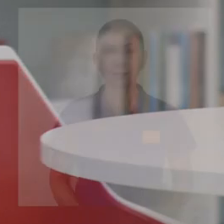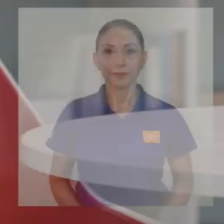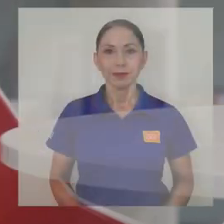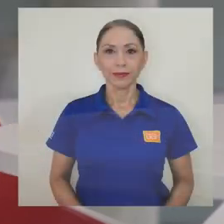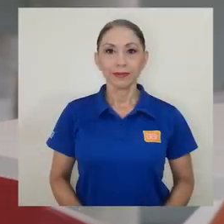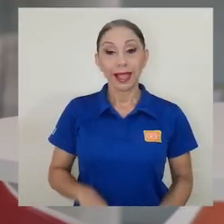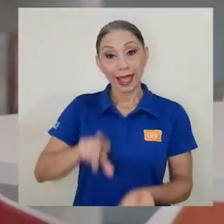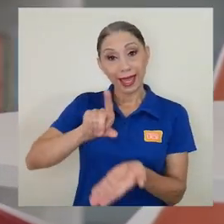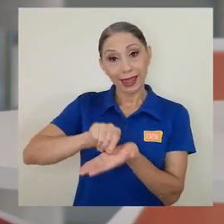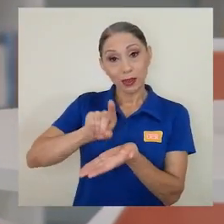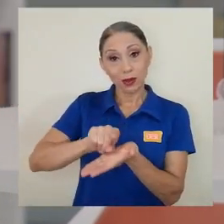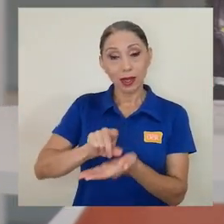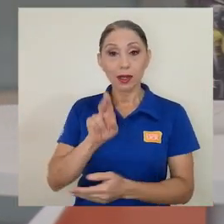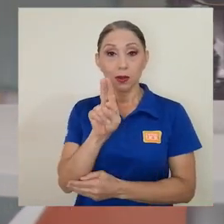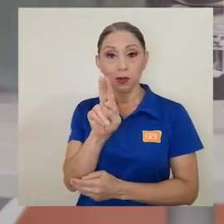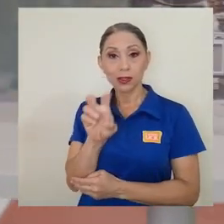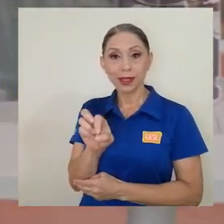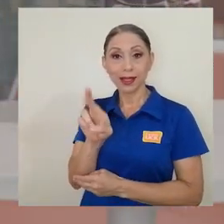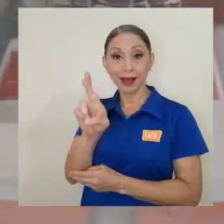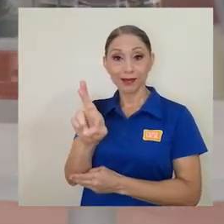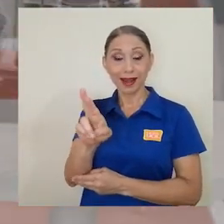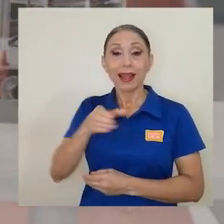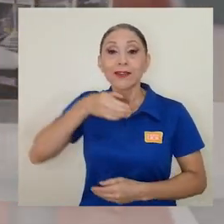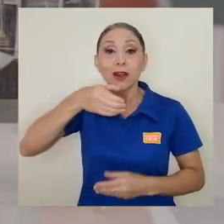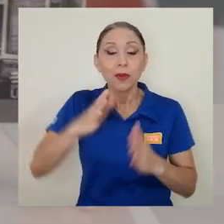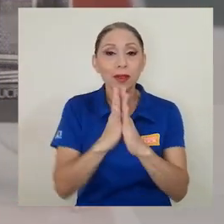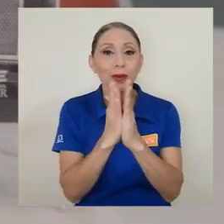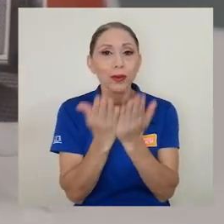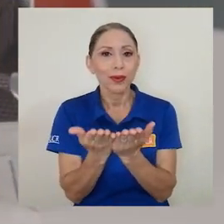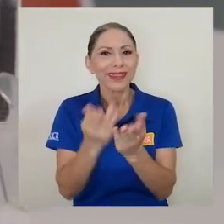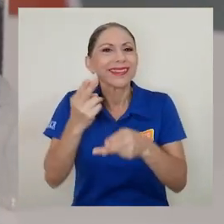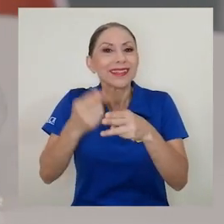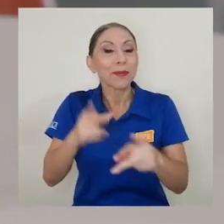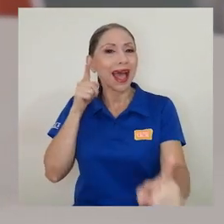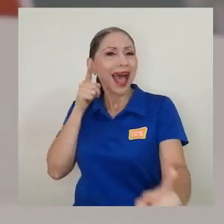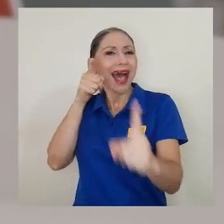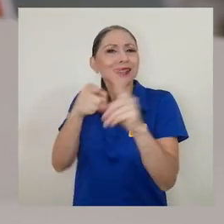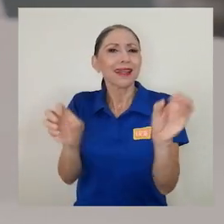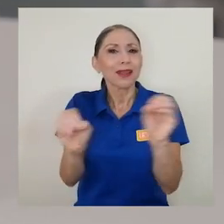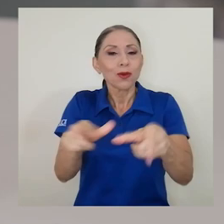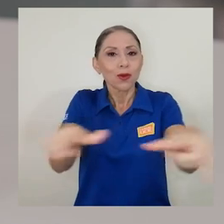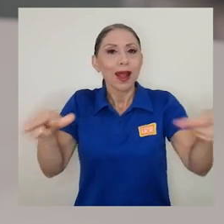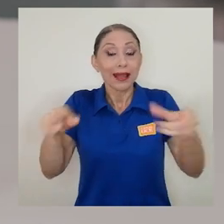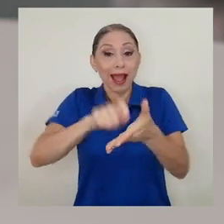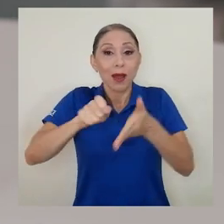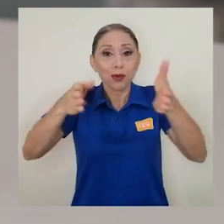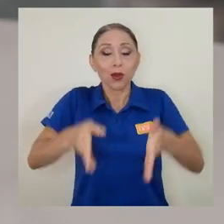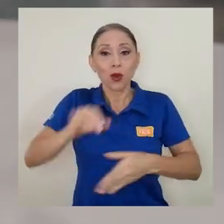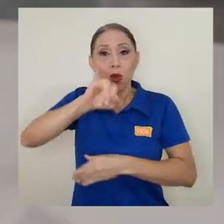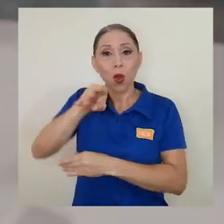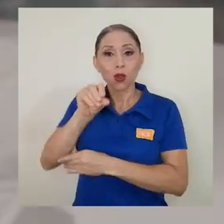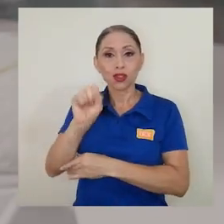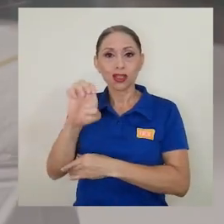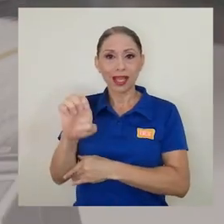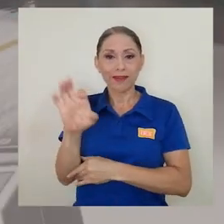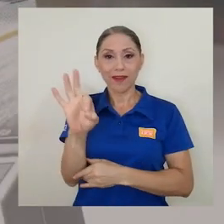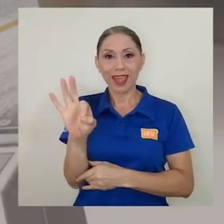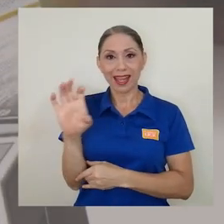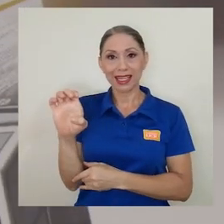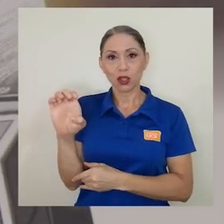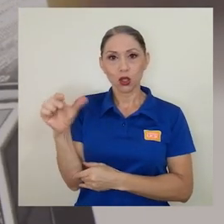La editorial UCR le recomienda la novela Hacia Ningún Lugar del autor José Fabián Elizondo González.